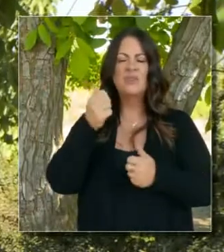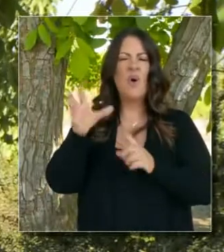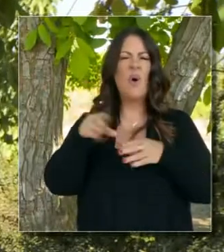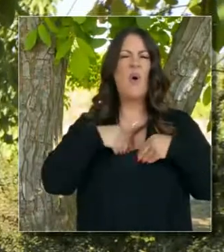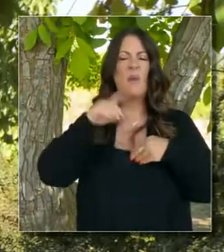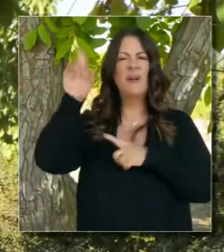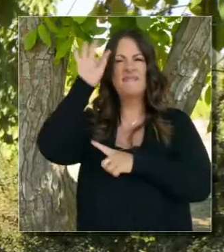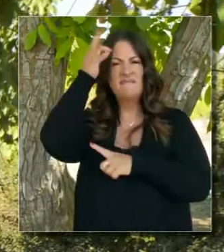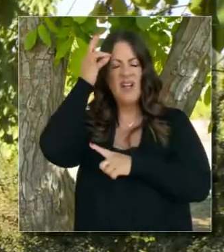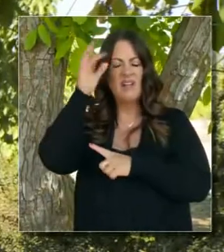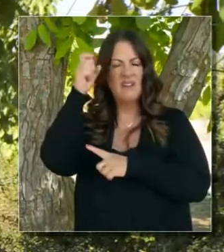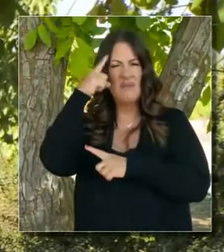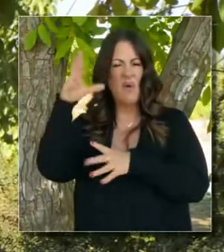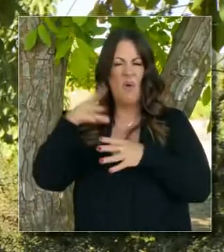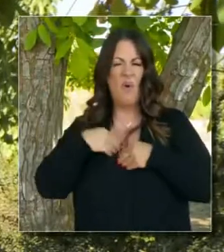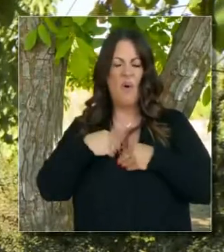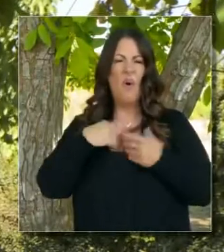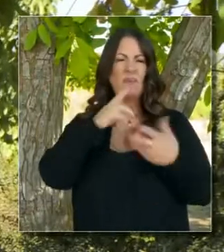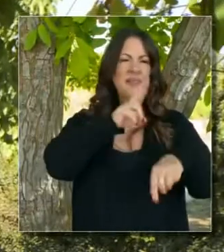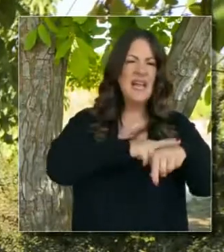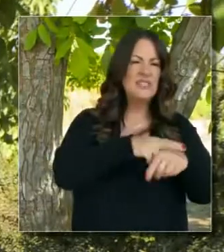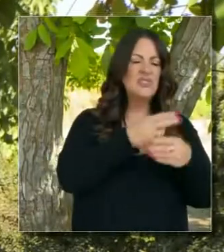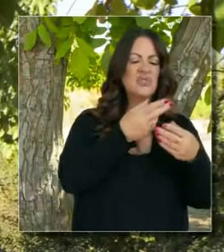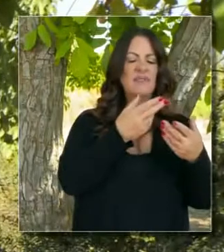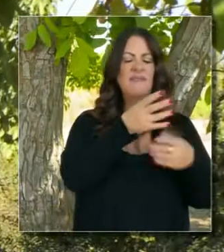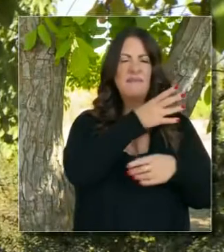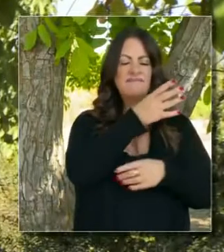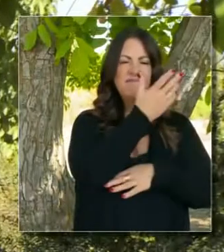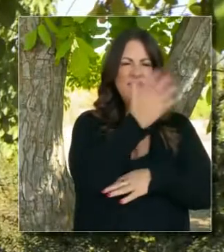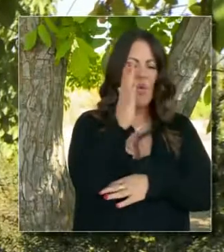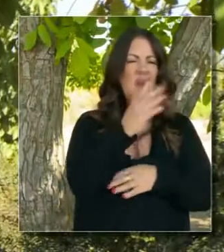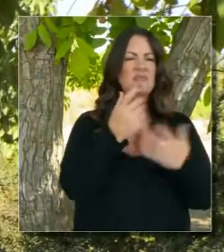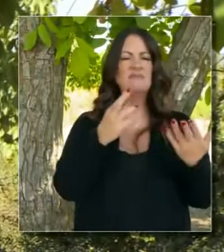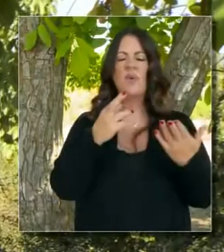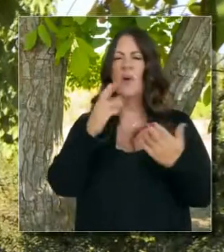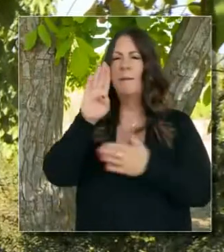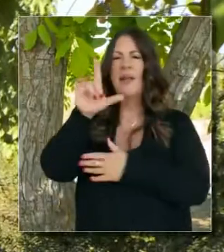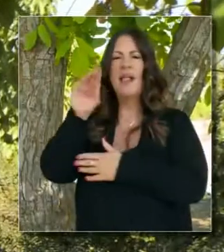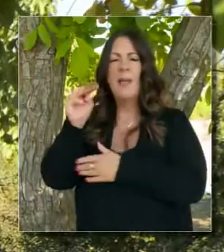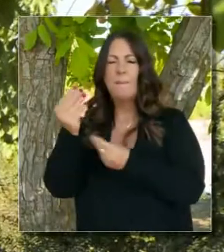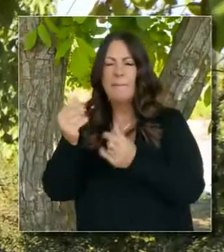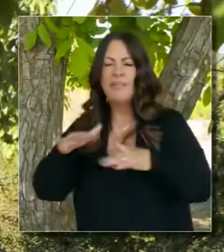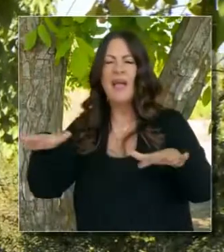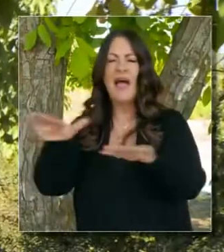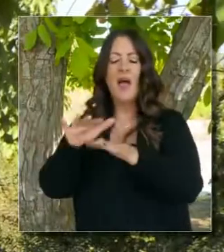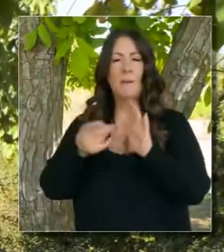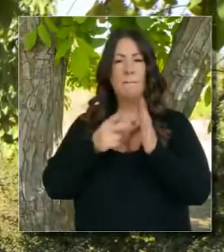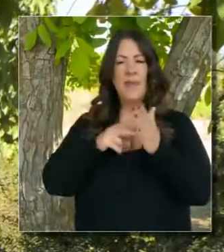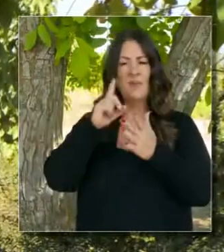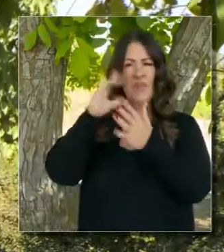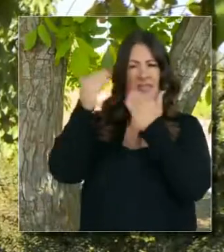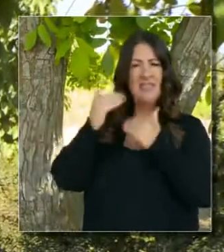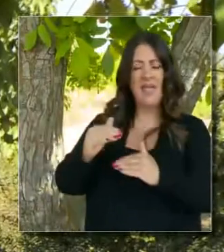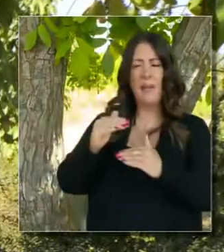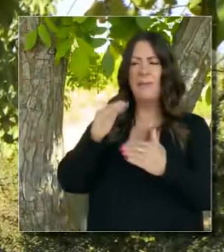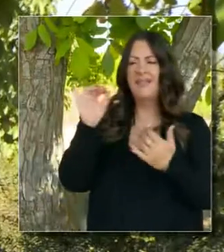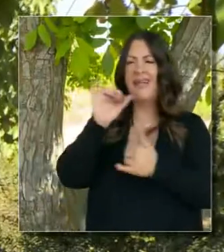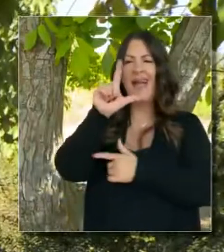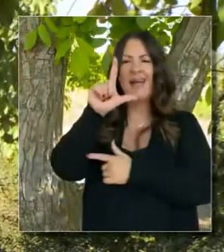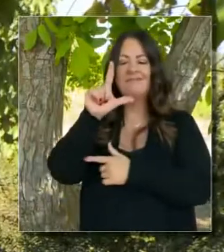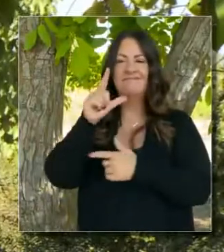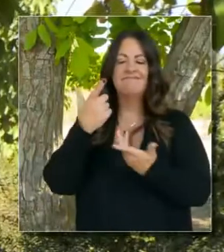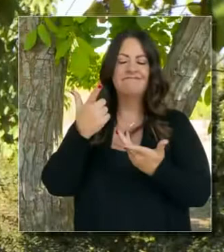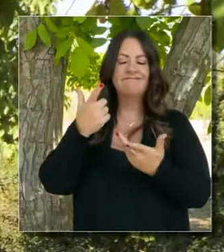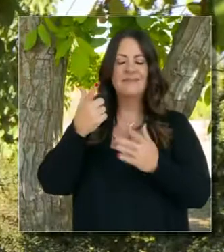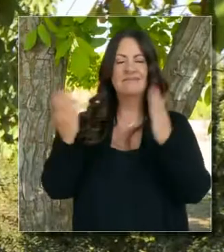federal lo tiene, parques y bosques federales. ¿Ya esto va a limitar el